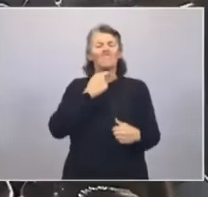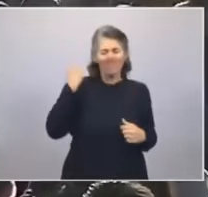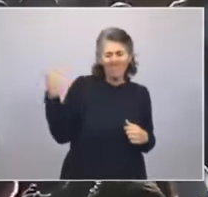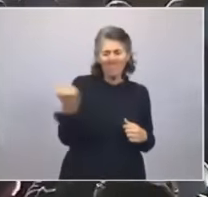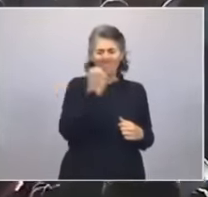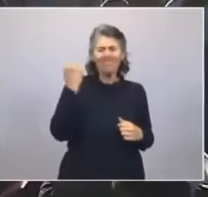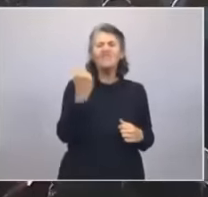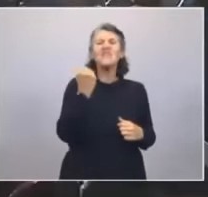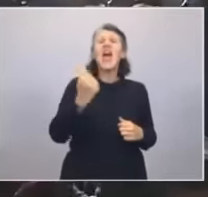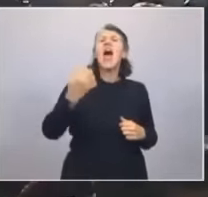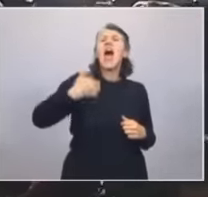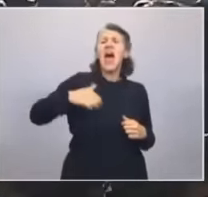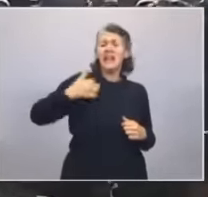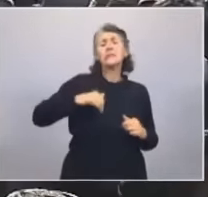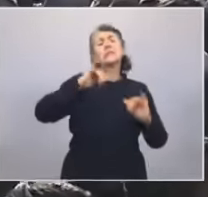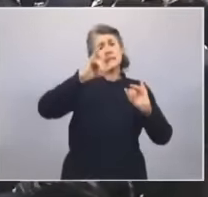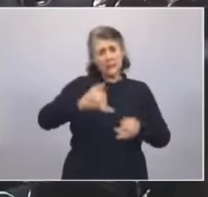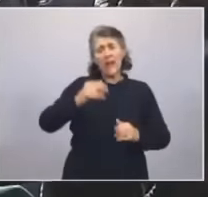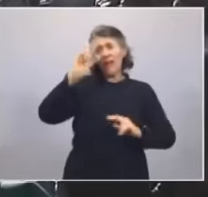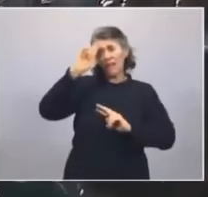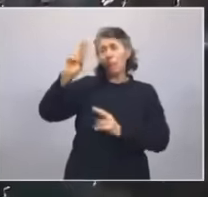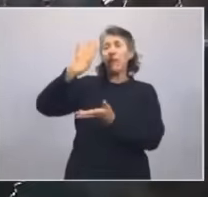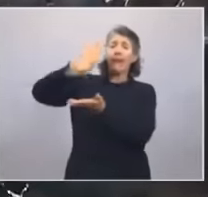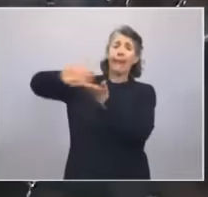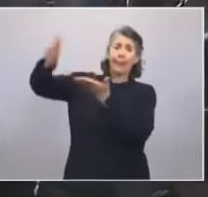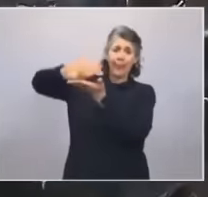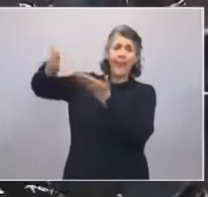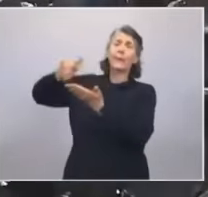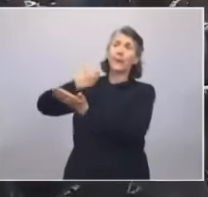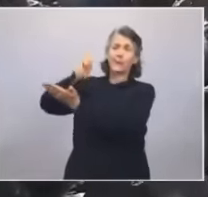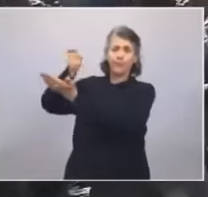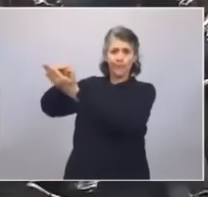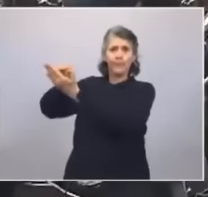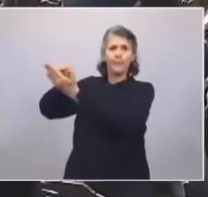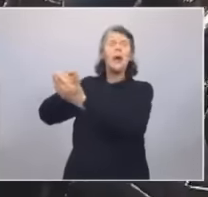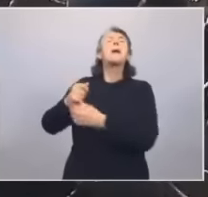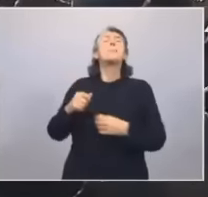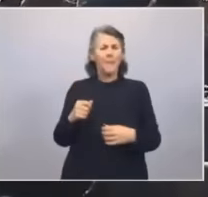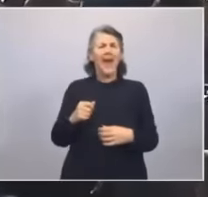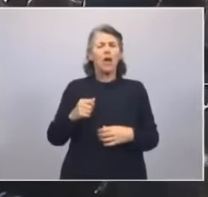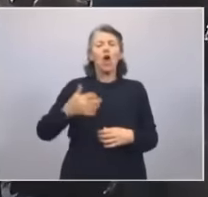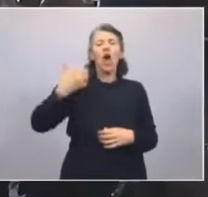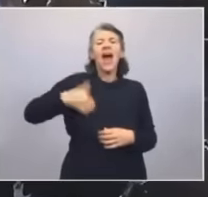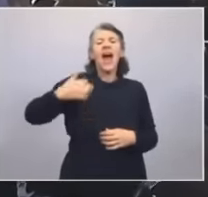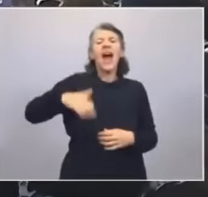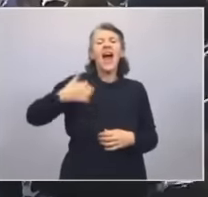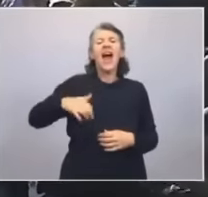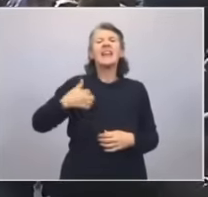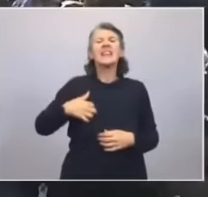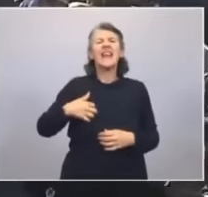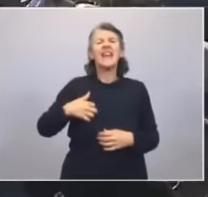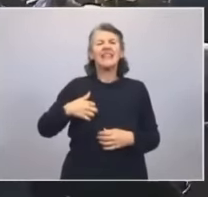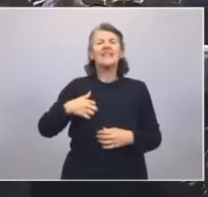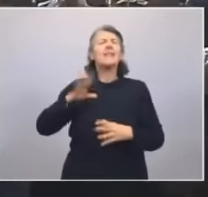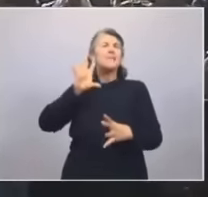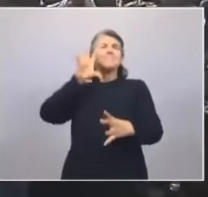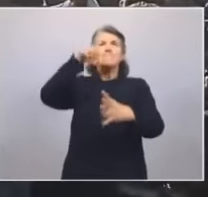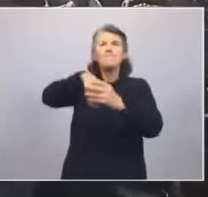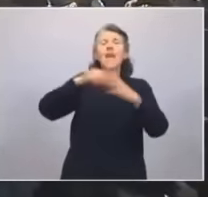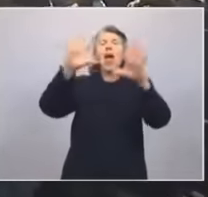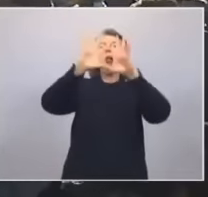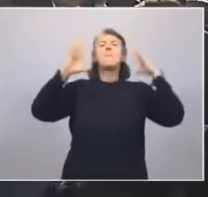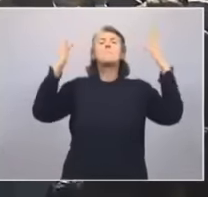honre sus deudas, obviamente que queremos una Argentina insertada al mundo,